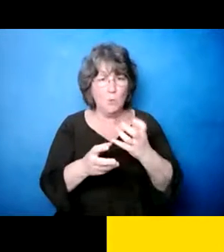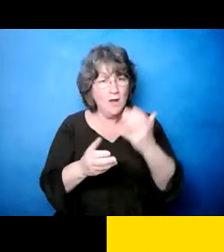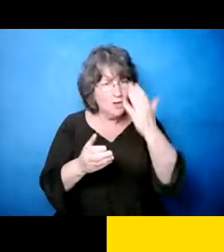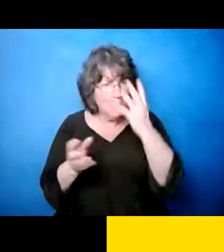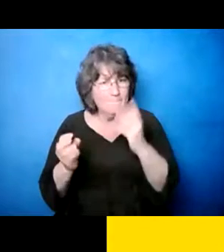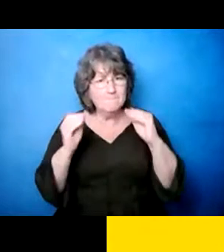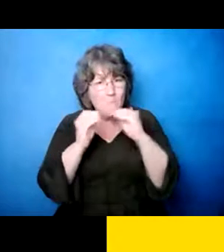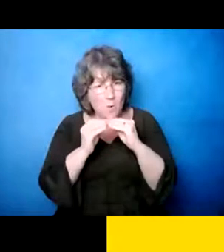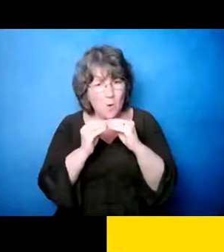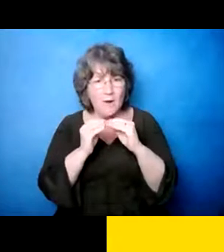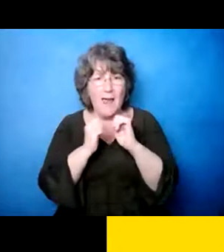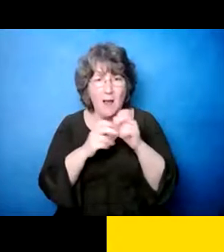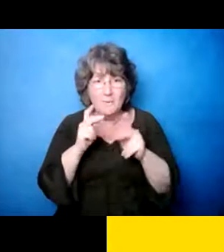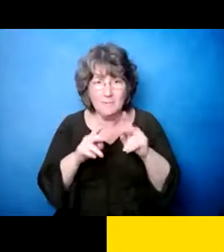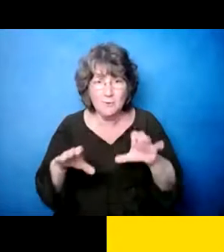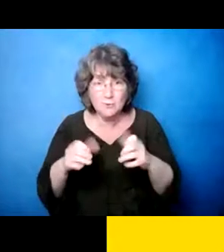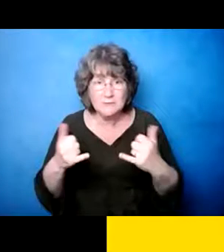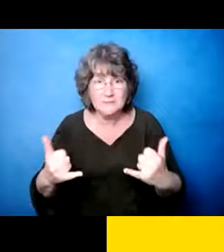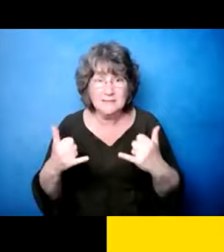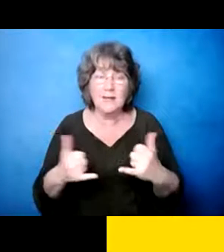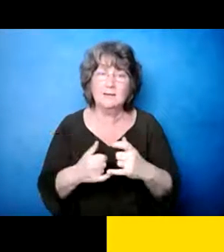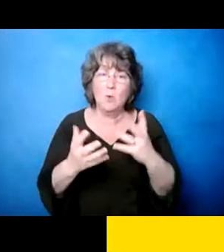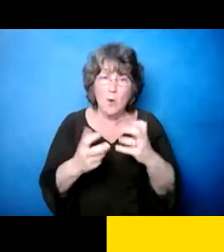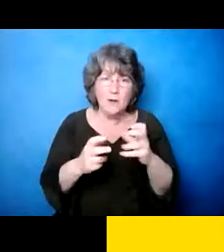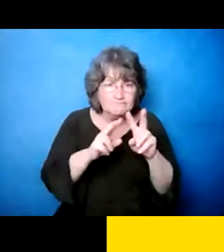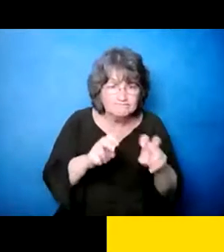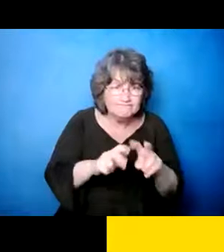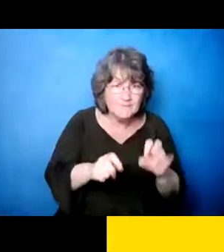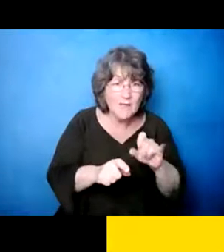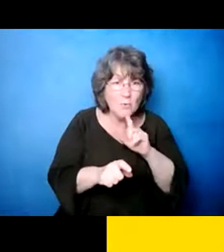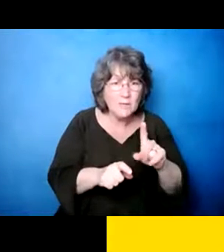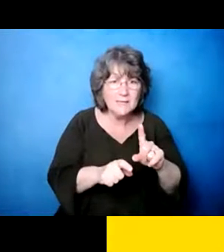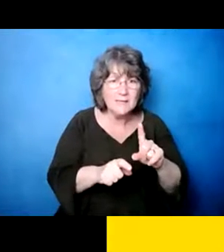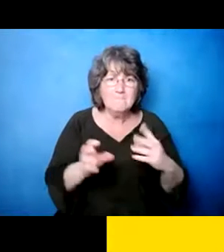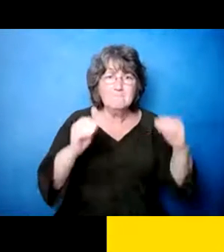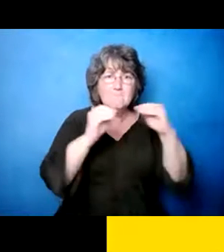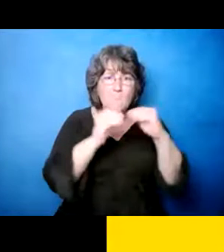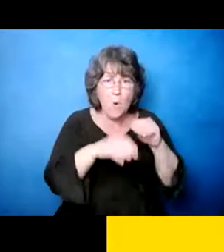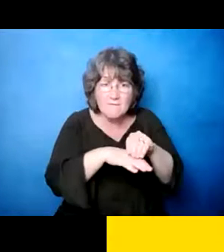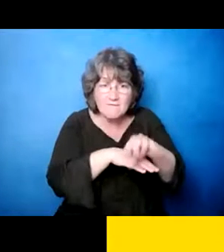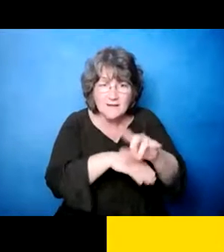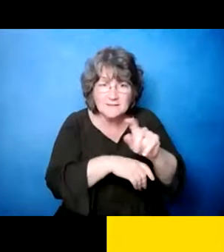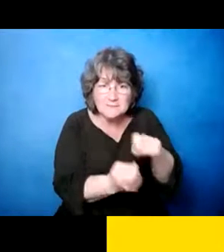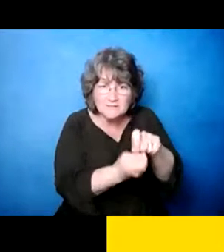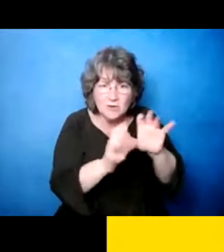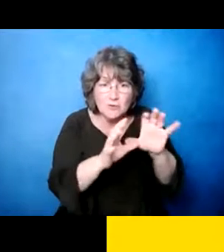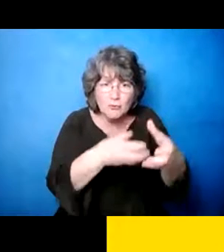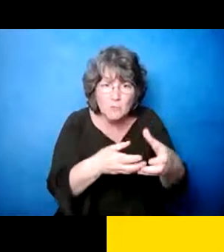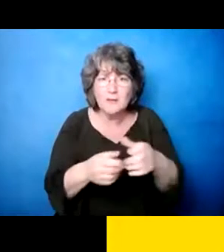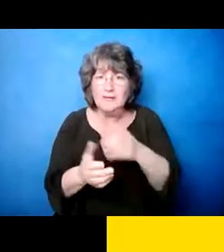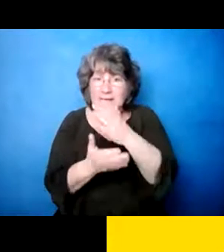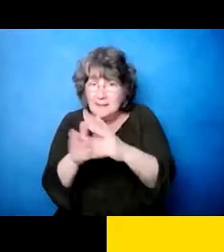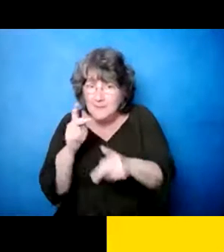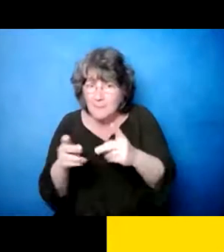y, y estas, eh, vemos que estas dificultades, eh, han, han caído, eh,